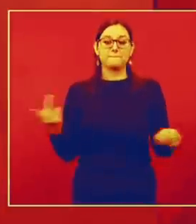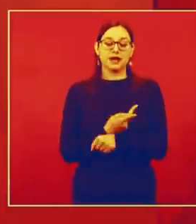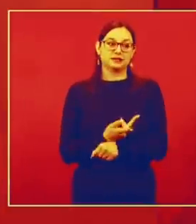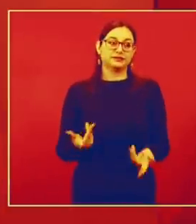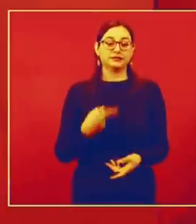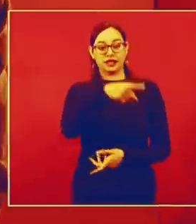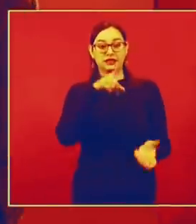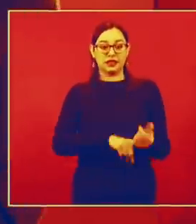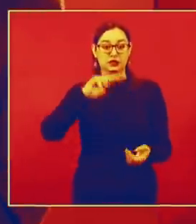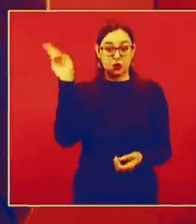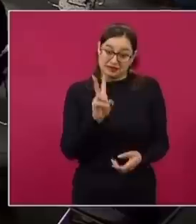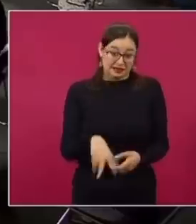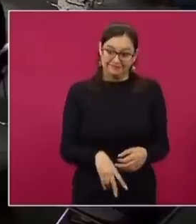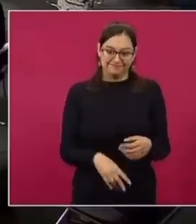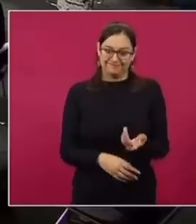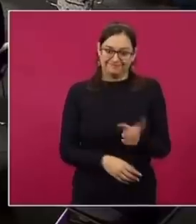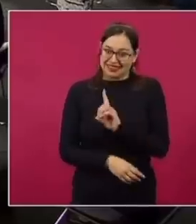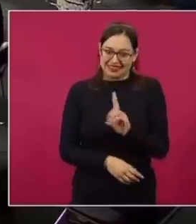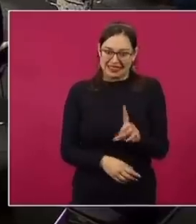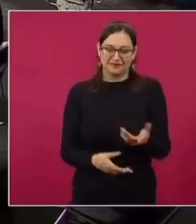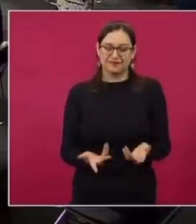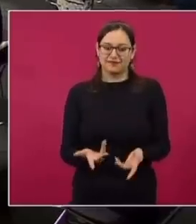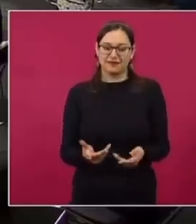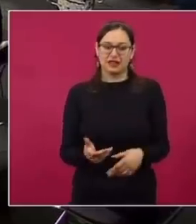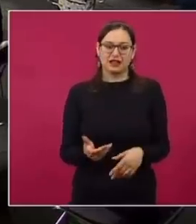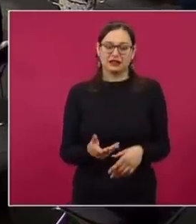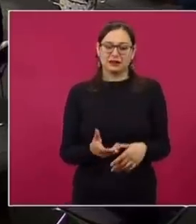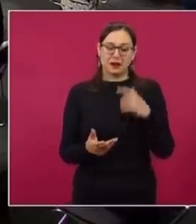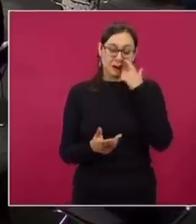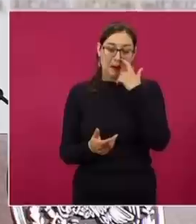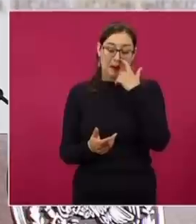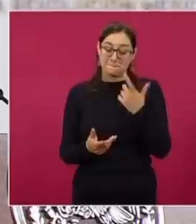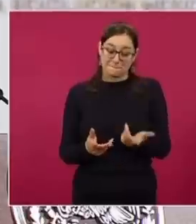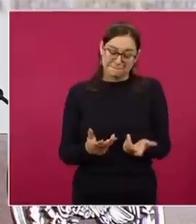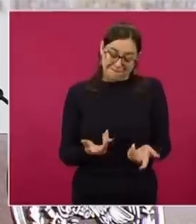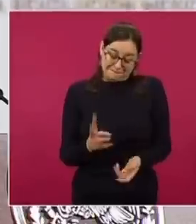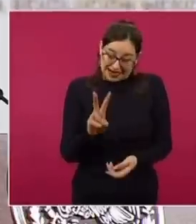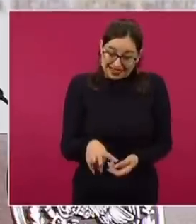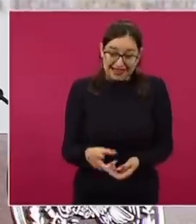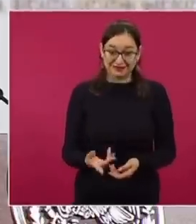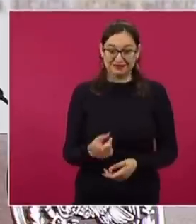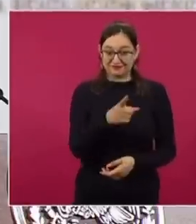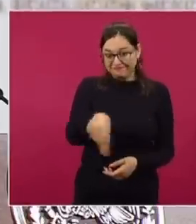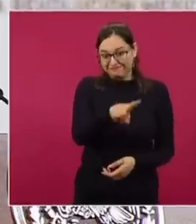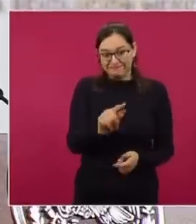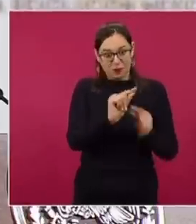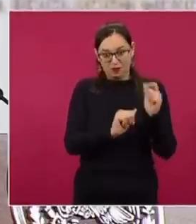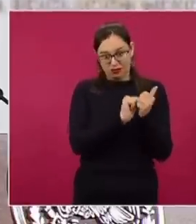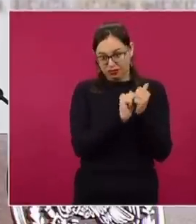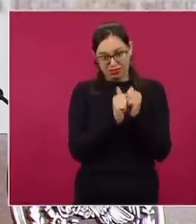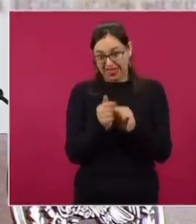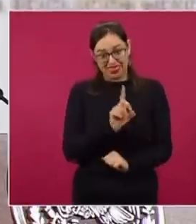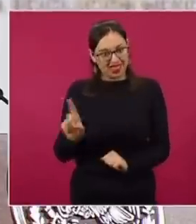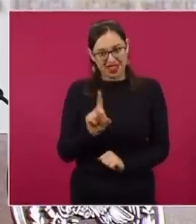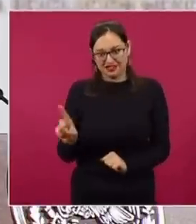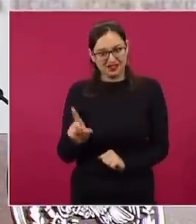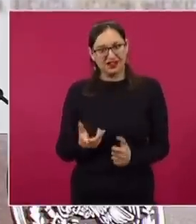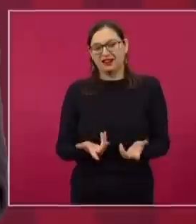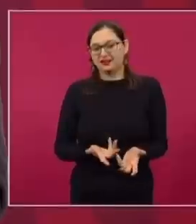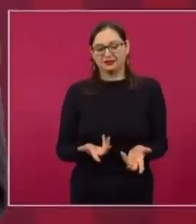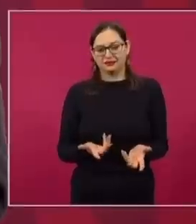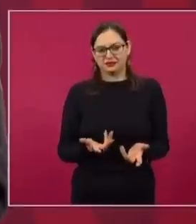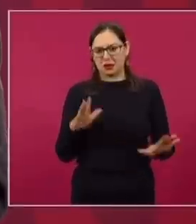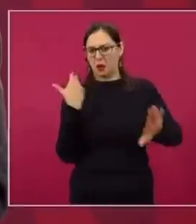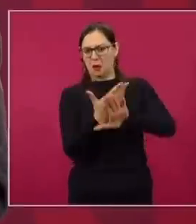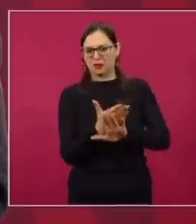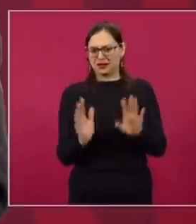derechización de la UNAM y lo digo sin ánimo de desprestigio